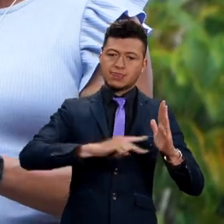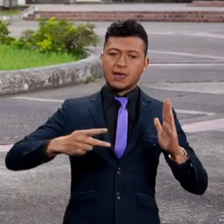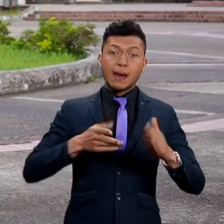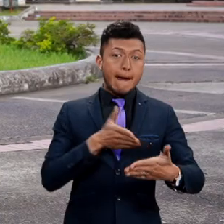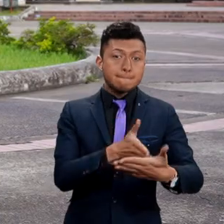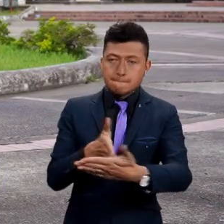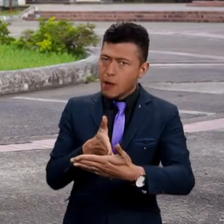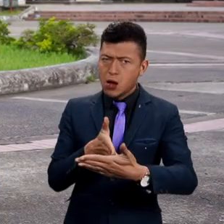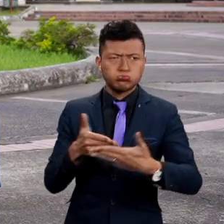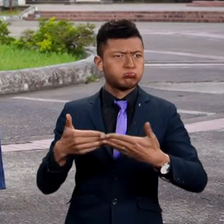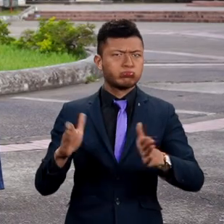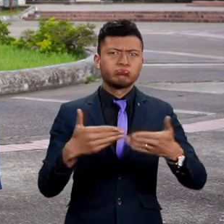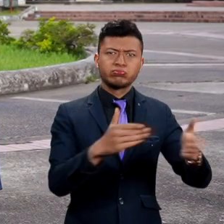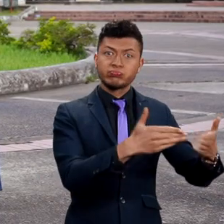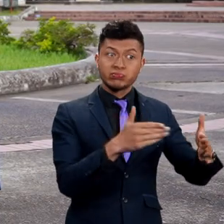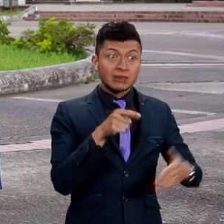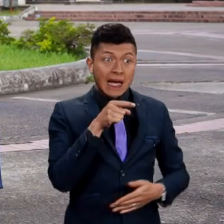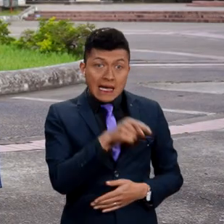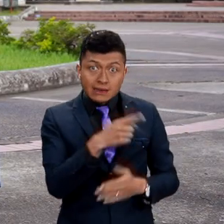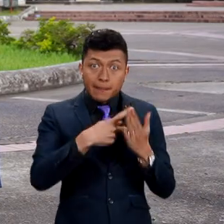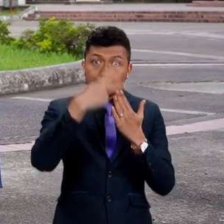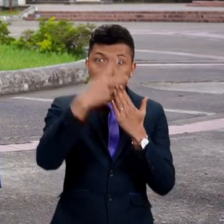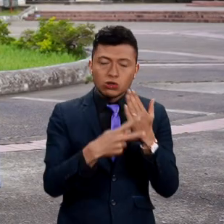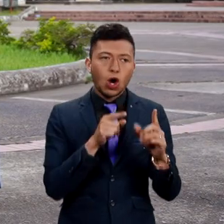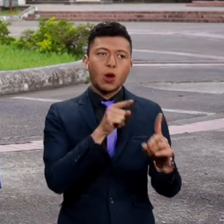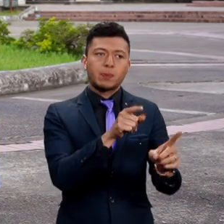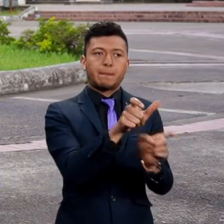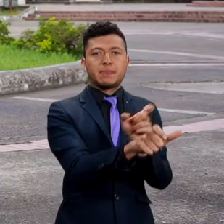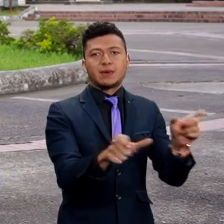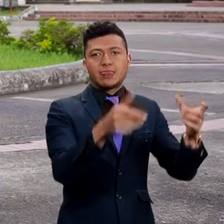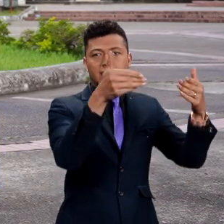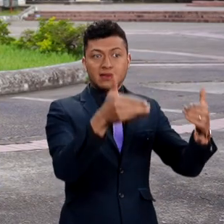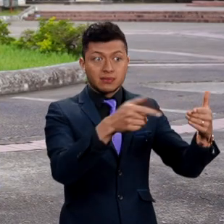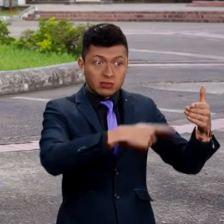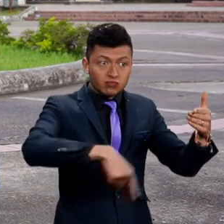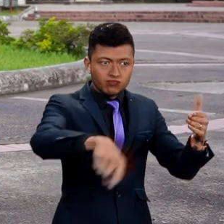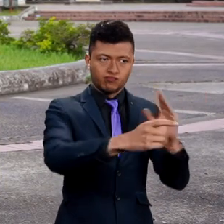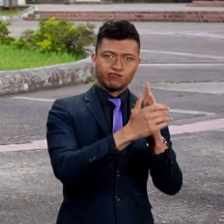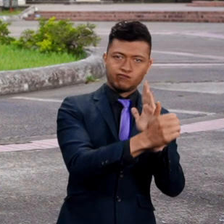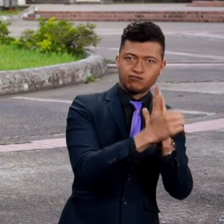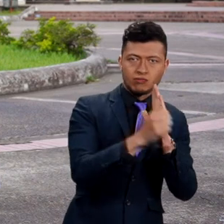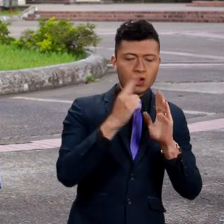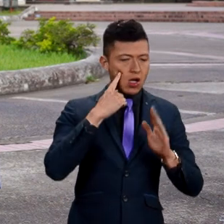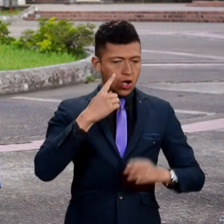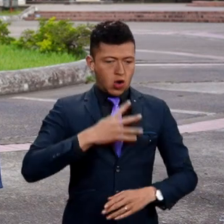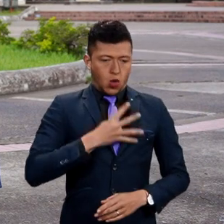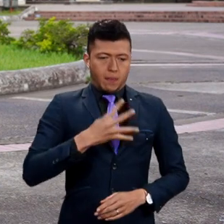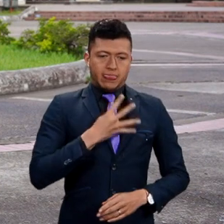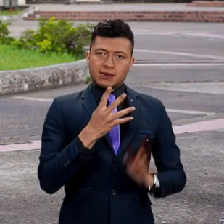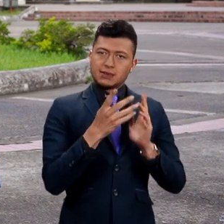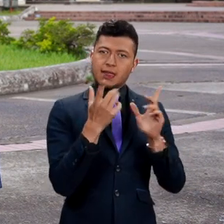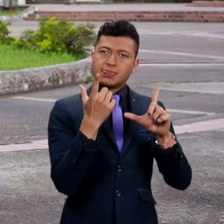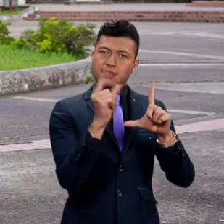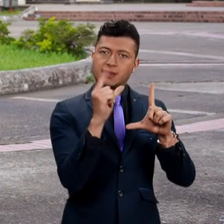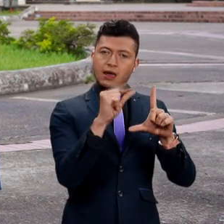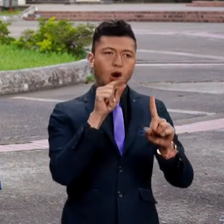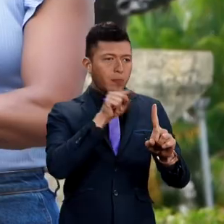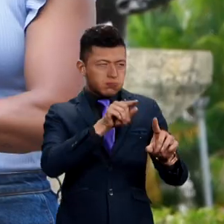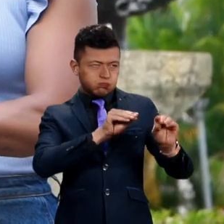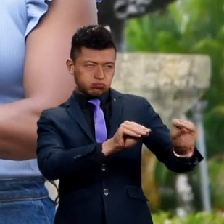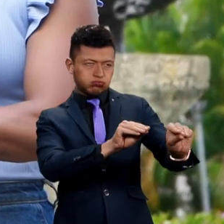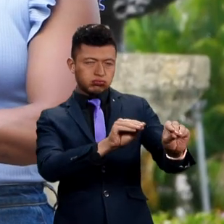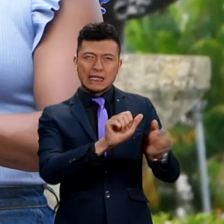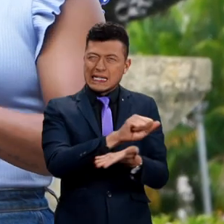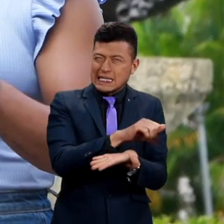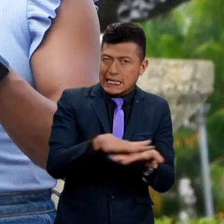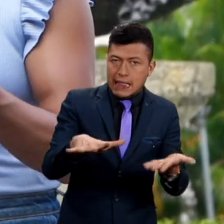programa Formación TIC sin Barreras, una iniciativa que enseña a personas con discapacidad, habilidades y competencias digitales